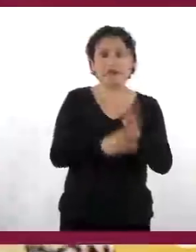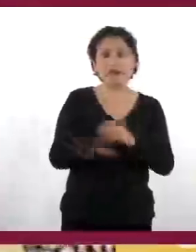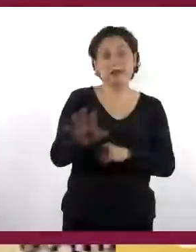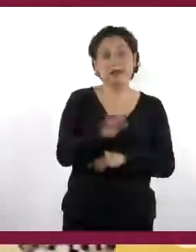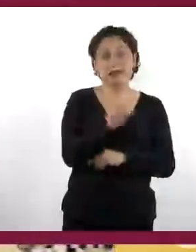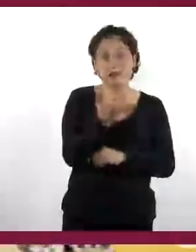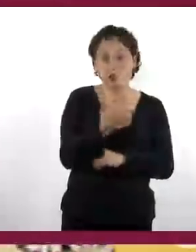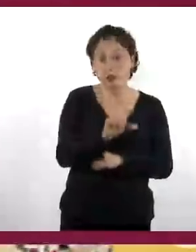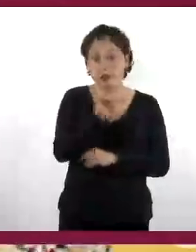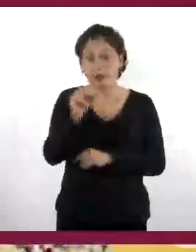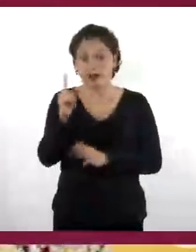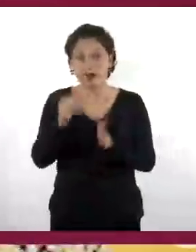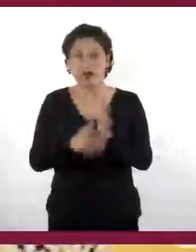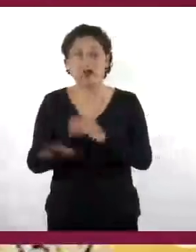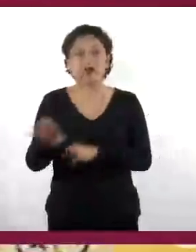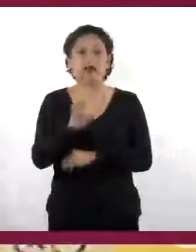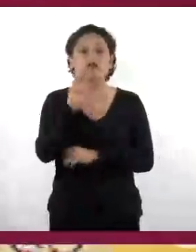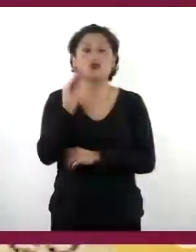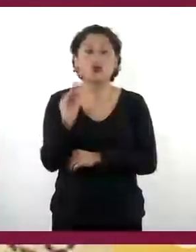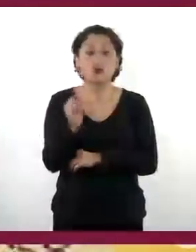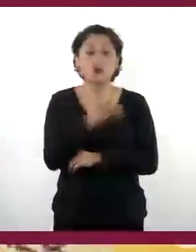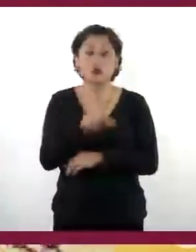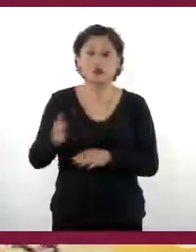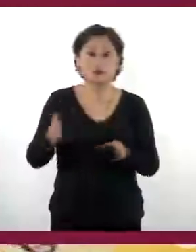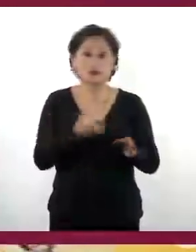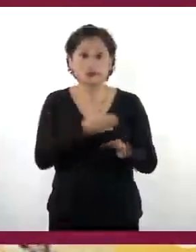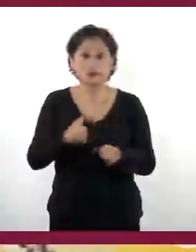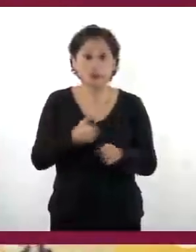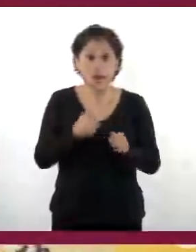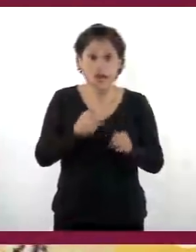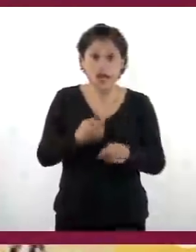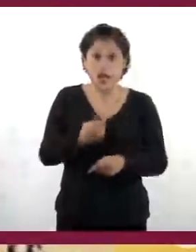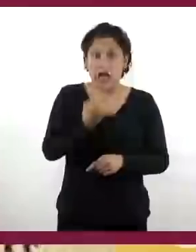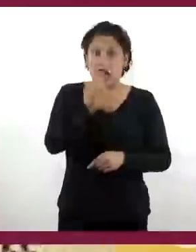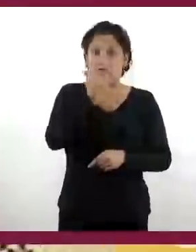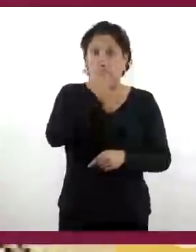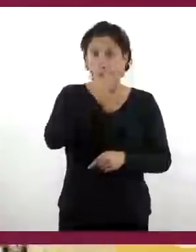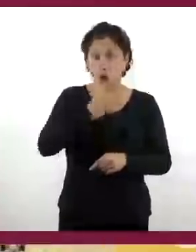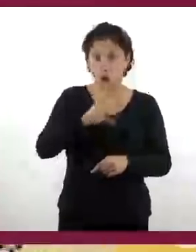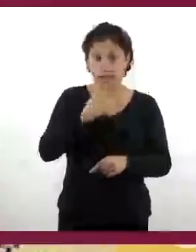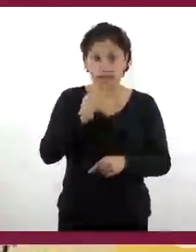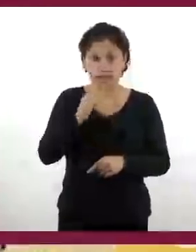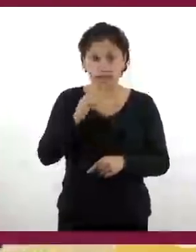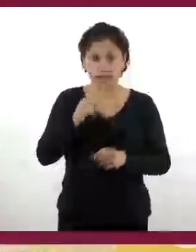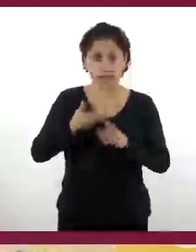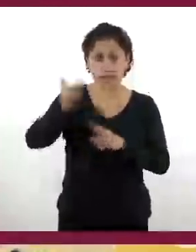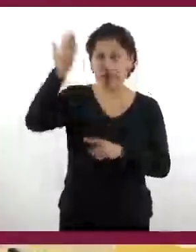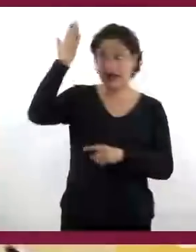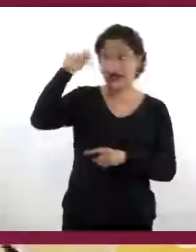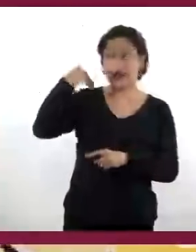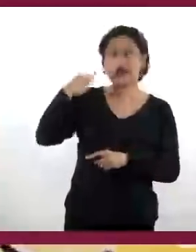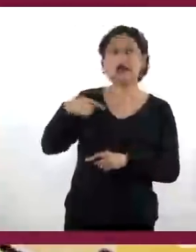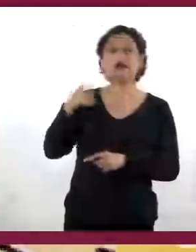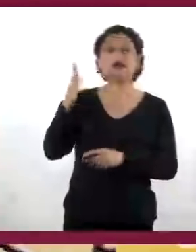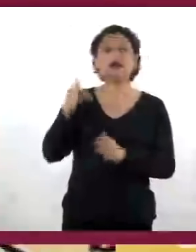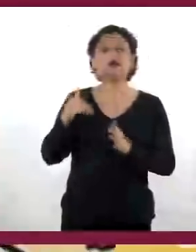1590, pues no será la misma mentalidad del chichimeca de fines del siglo XVI, que de mediados este que se enfrenta a los españoles,